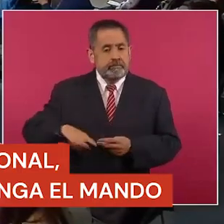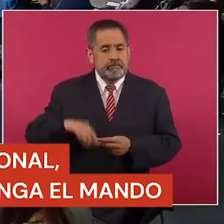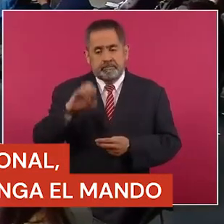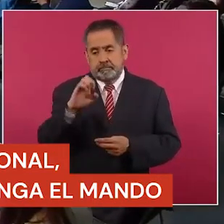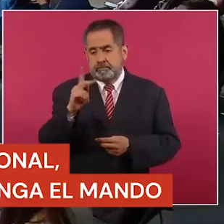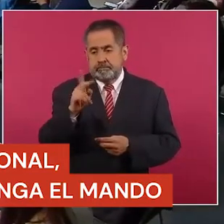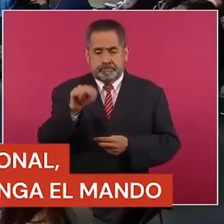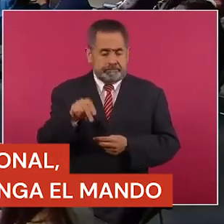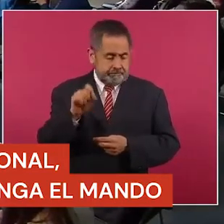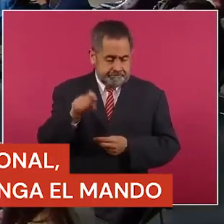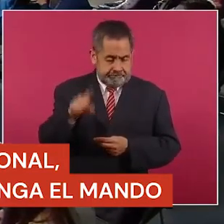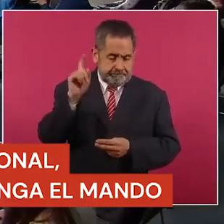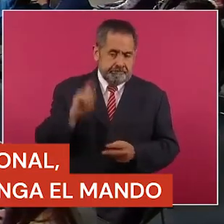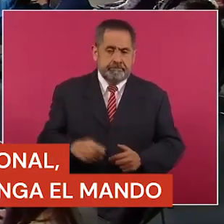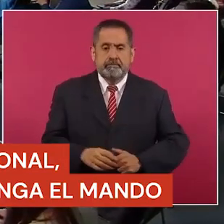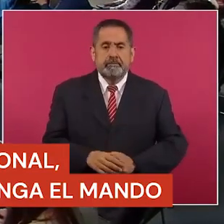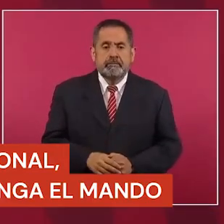Peña.